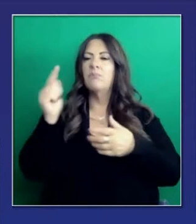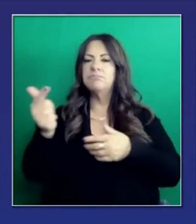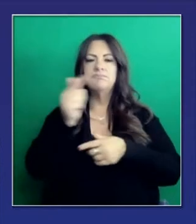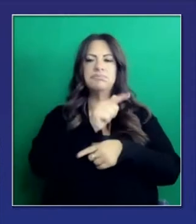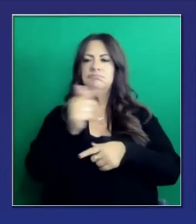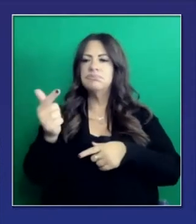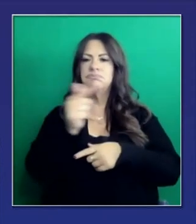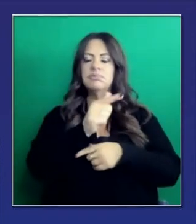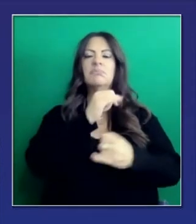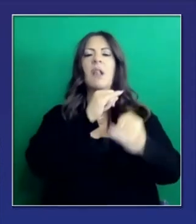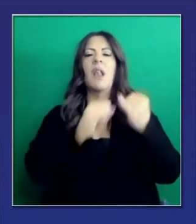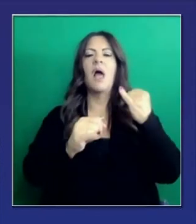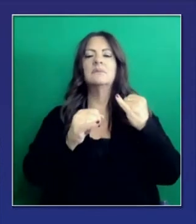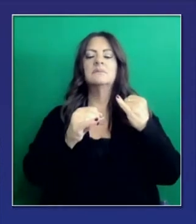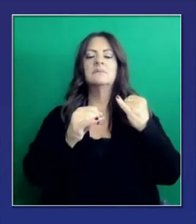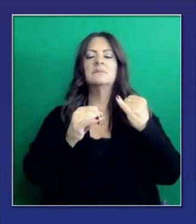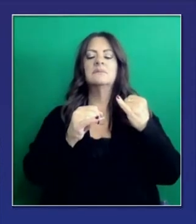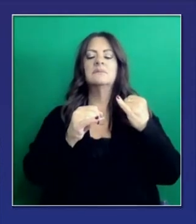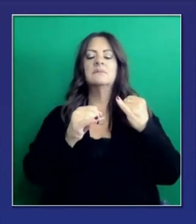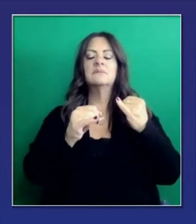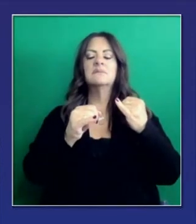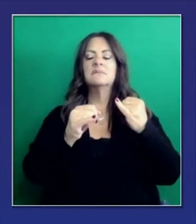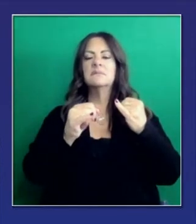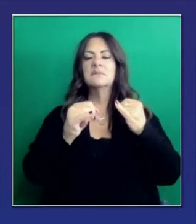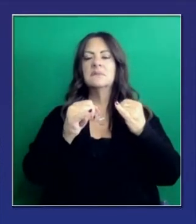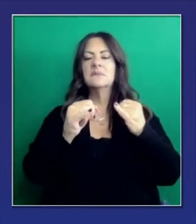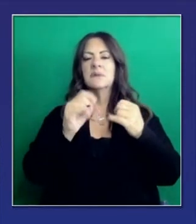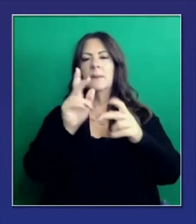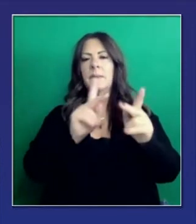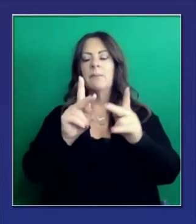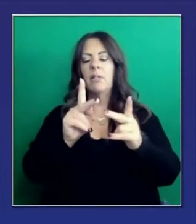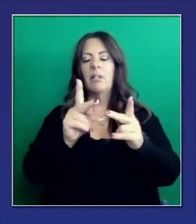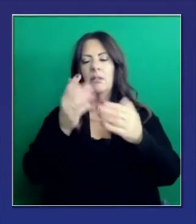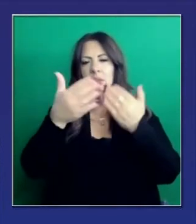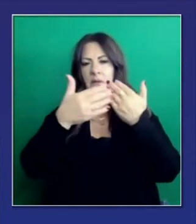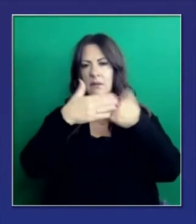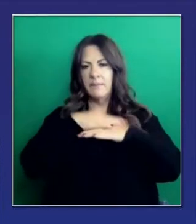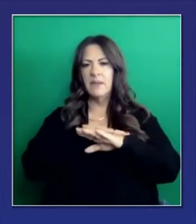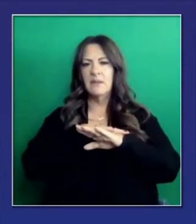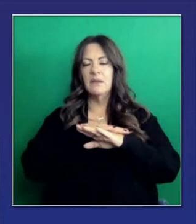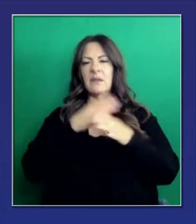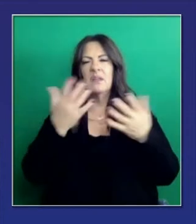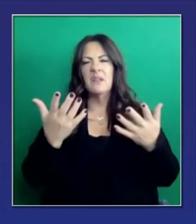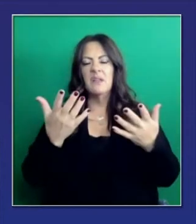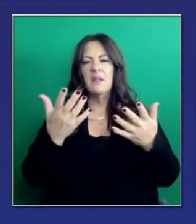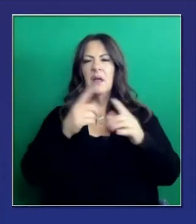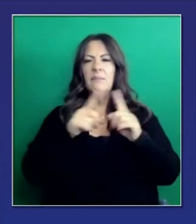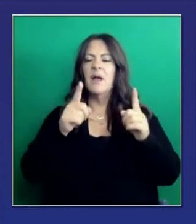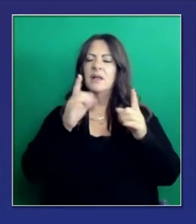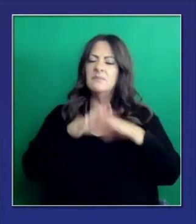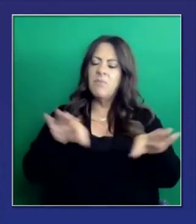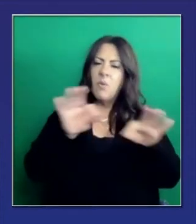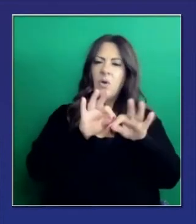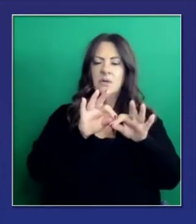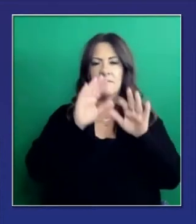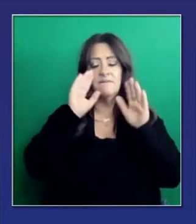mover a la gente y abordarlo más pronto posible, pero con prioridad. Eso está reflejado aquí, 65 años o más. Y el resto de las